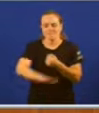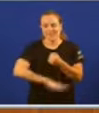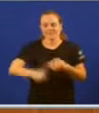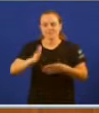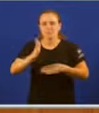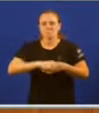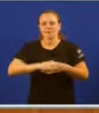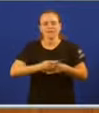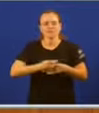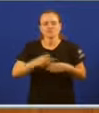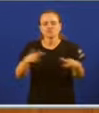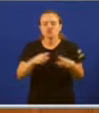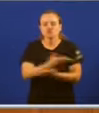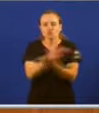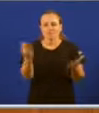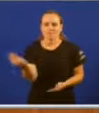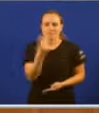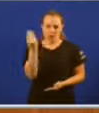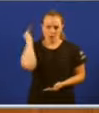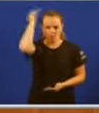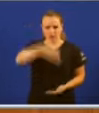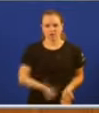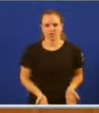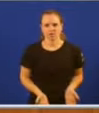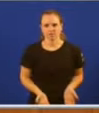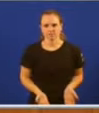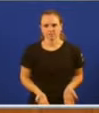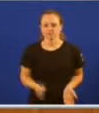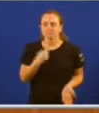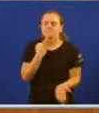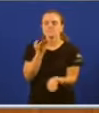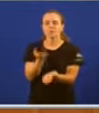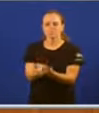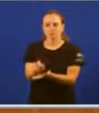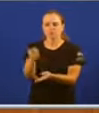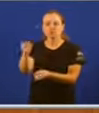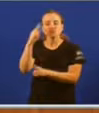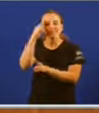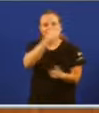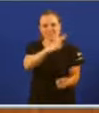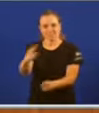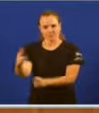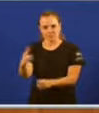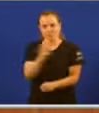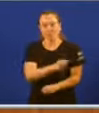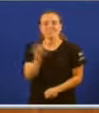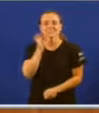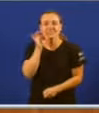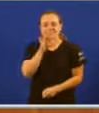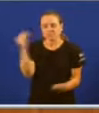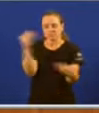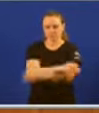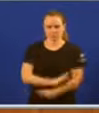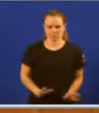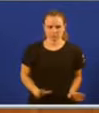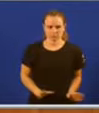mellor e unha sociedade democrática. Pero eu tamén lle pido a vostede que respete os galegos que non pensan, que non lle dan a